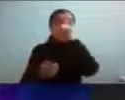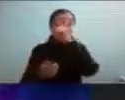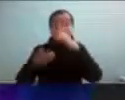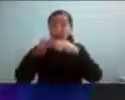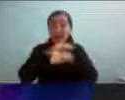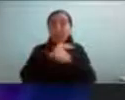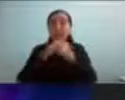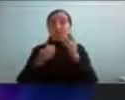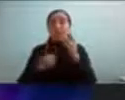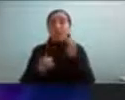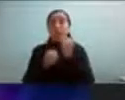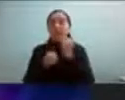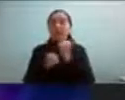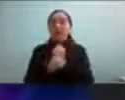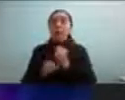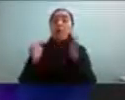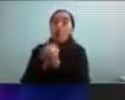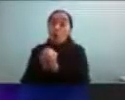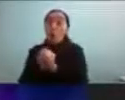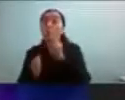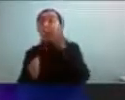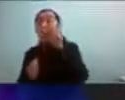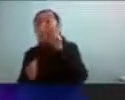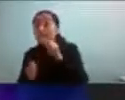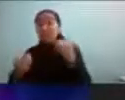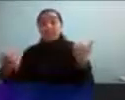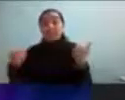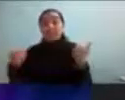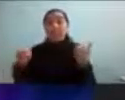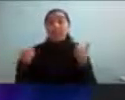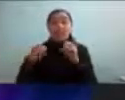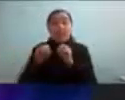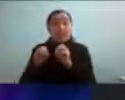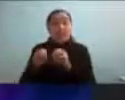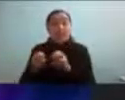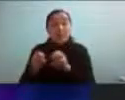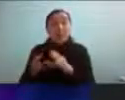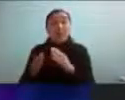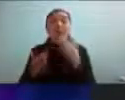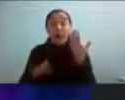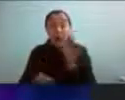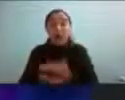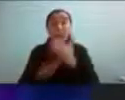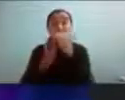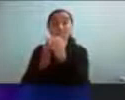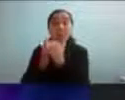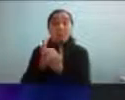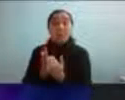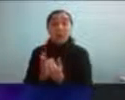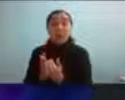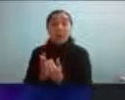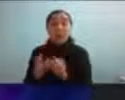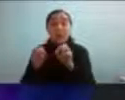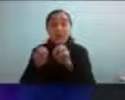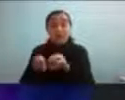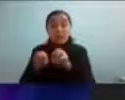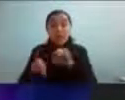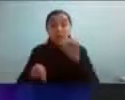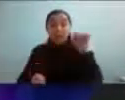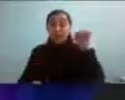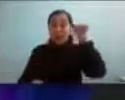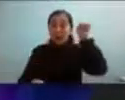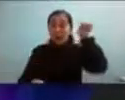apoyos con y sin programas de entrenamiento hay muchos programas de trabajo en relación a digamos o sea el autismo en el trabajo y todas las